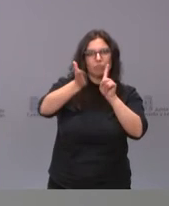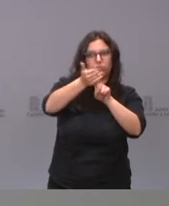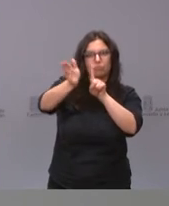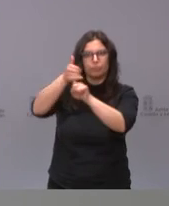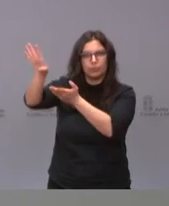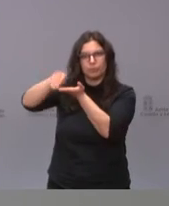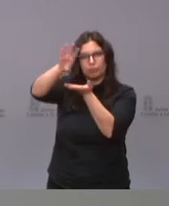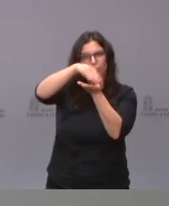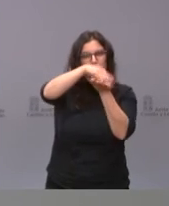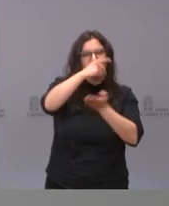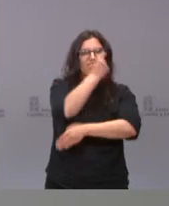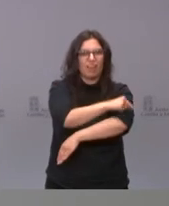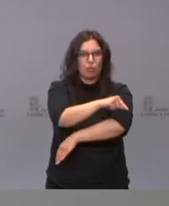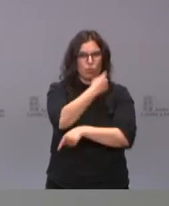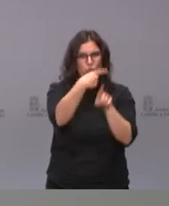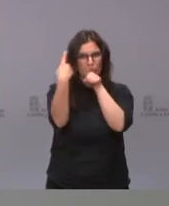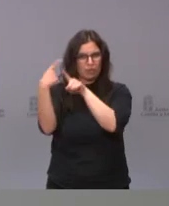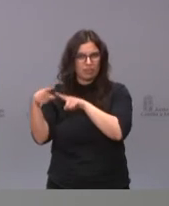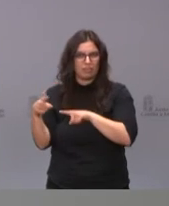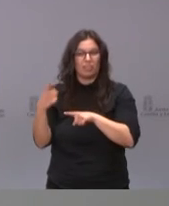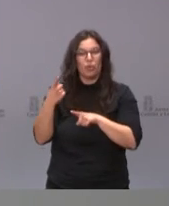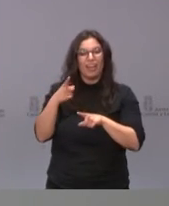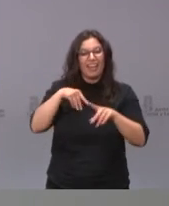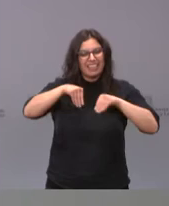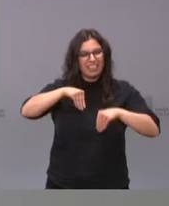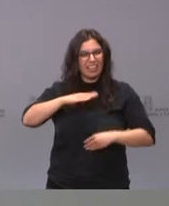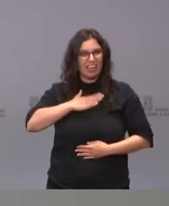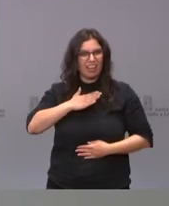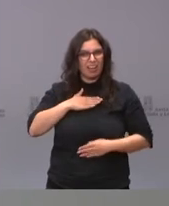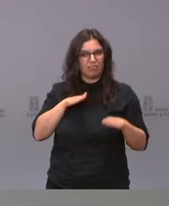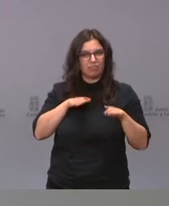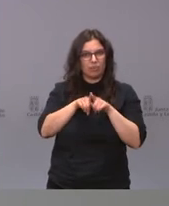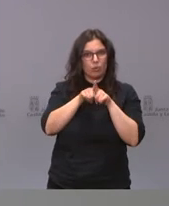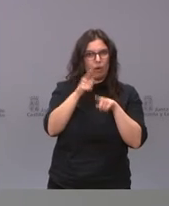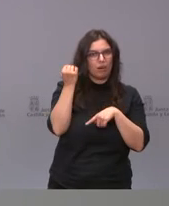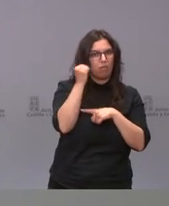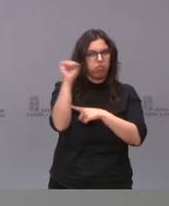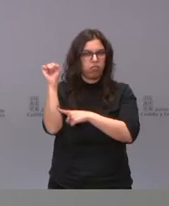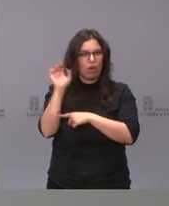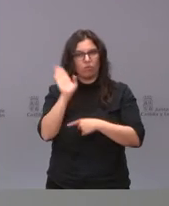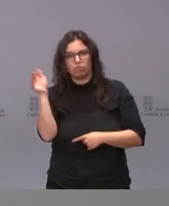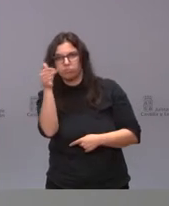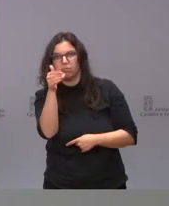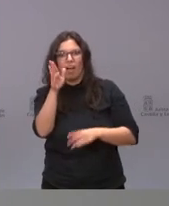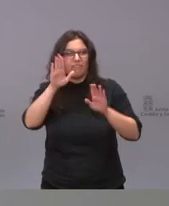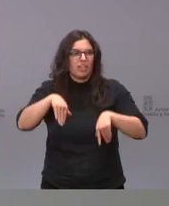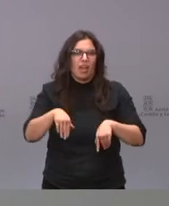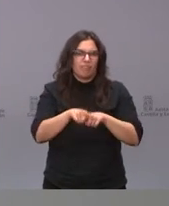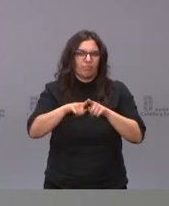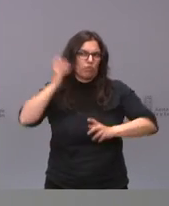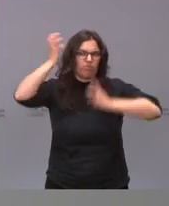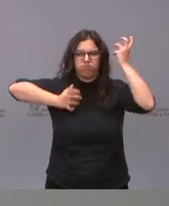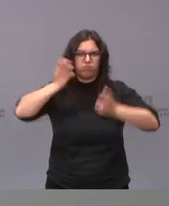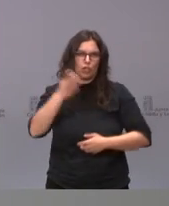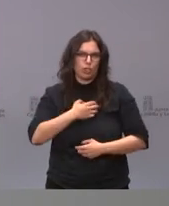que bueno hacer estrategias en paralelo pues se convierte esto en una selva y no puede ser